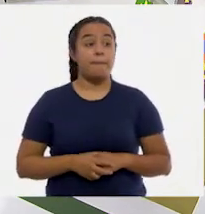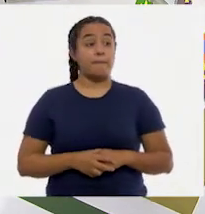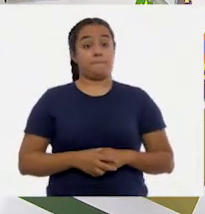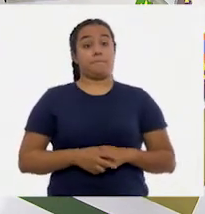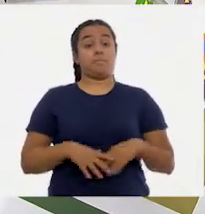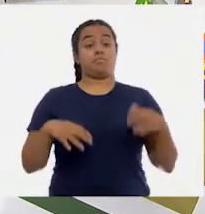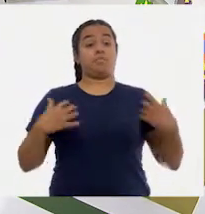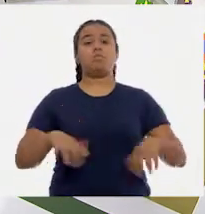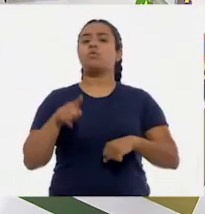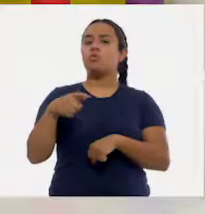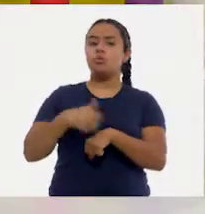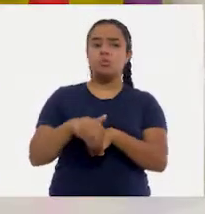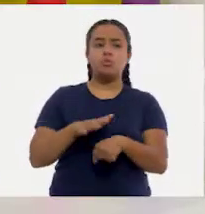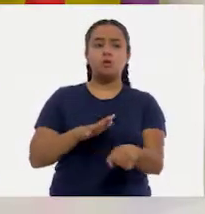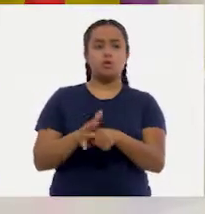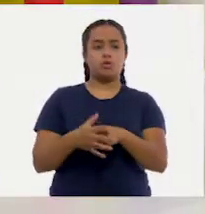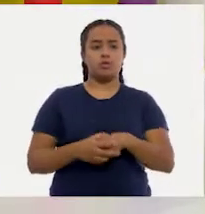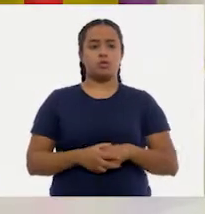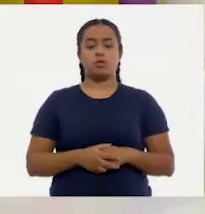¿Qué número es?